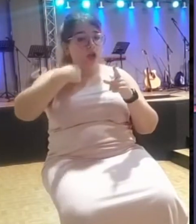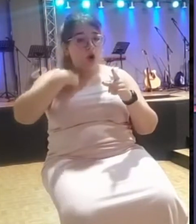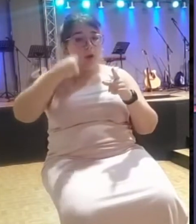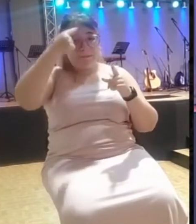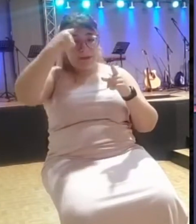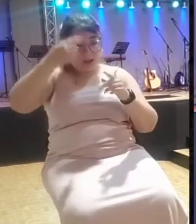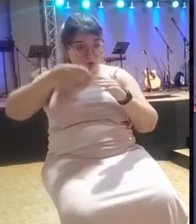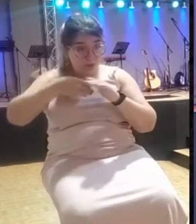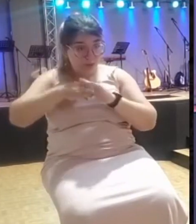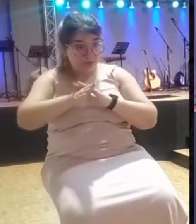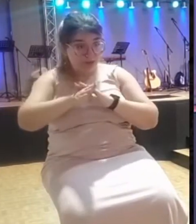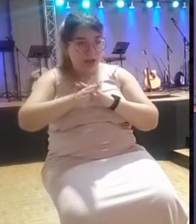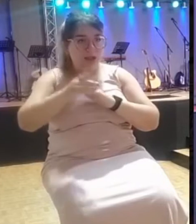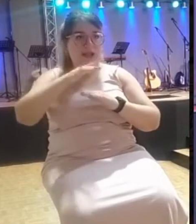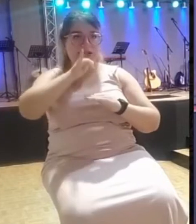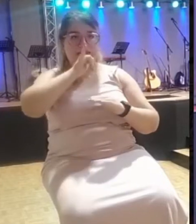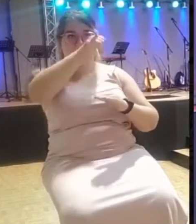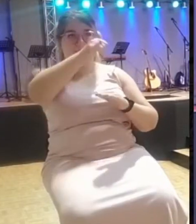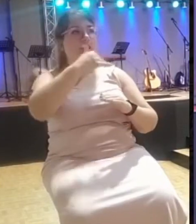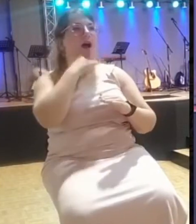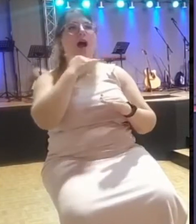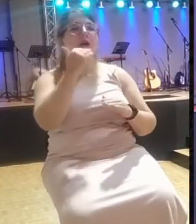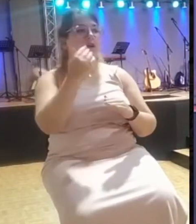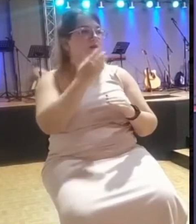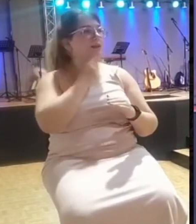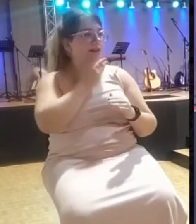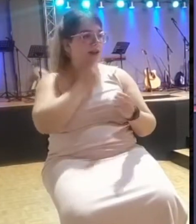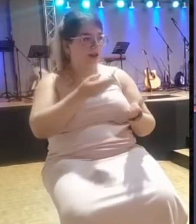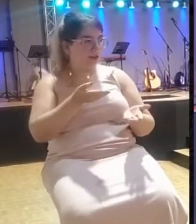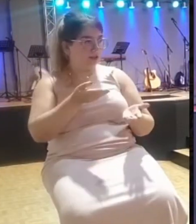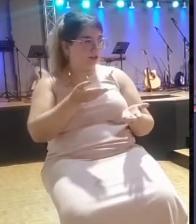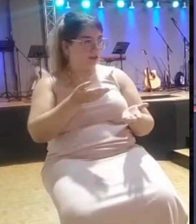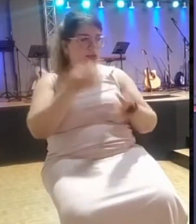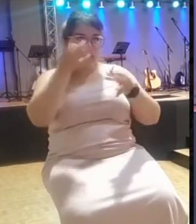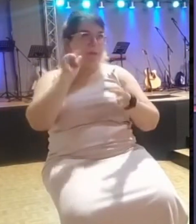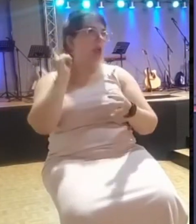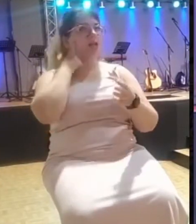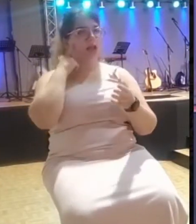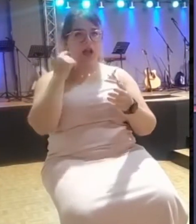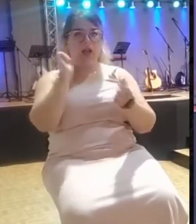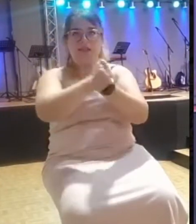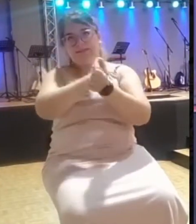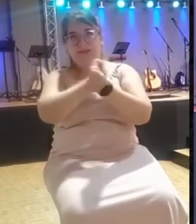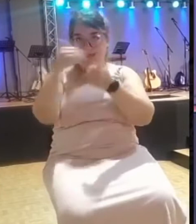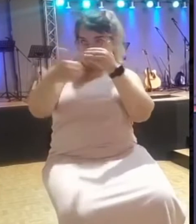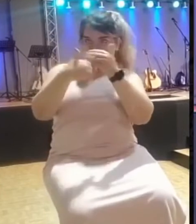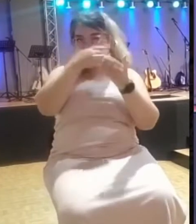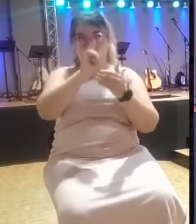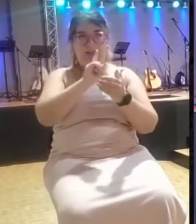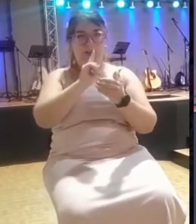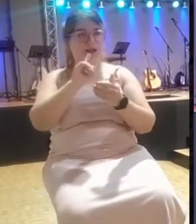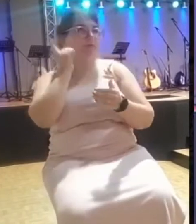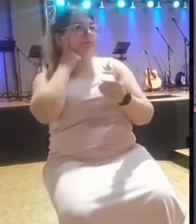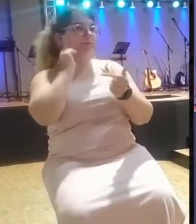a matar a quien sea porque se cree que entre ellos hay un traidor que está dando aviso a Israel para decir, cuidado, que va por tal lugar.